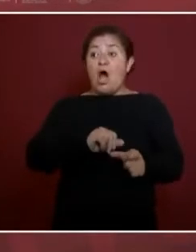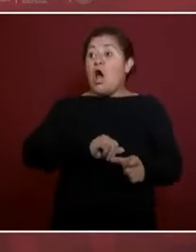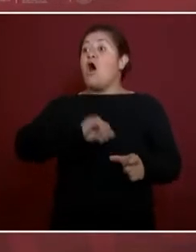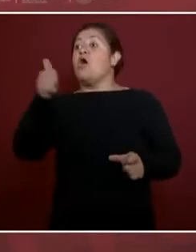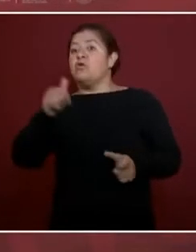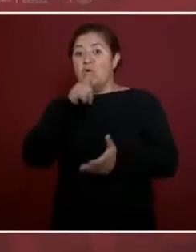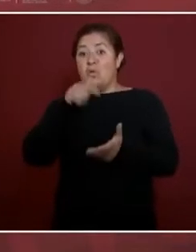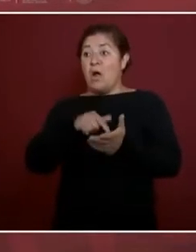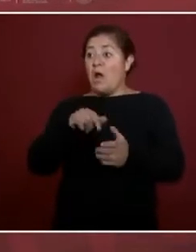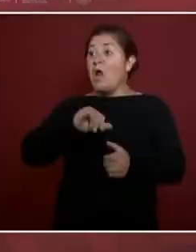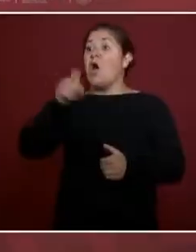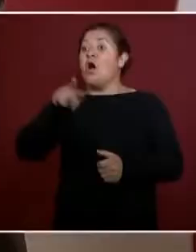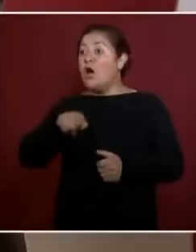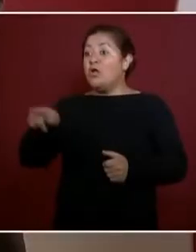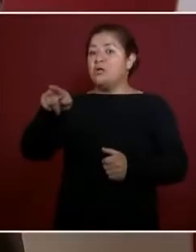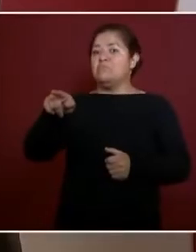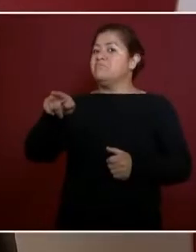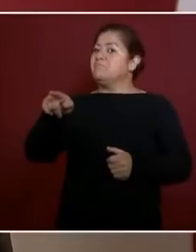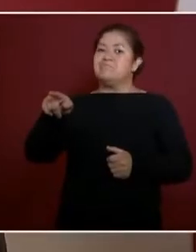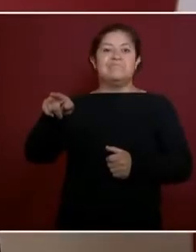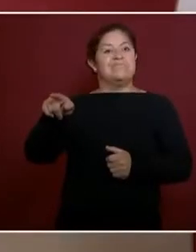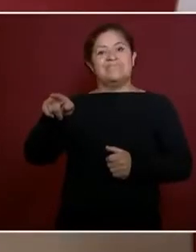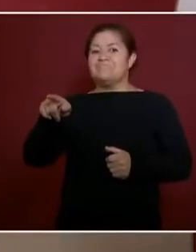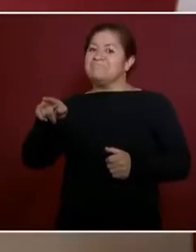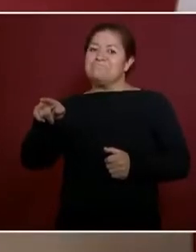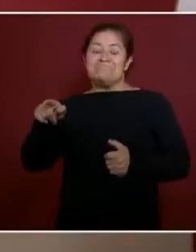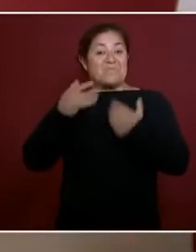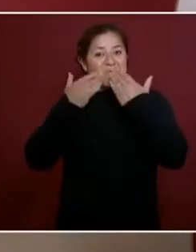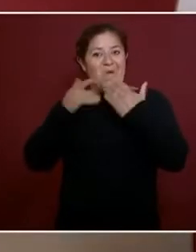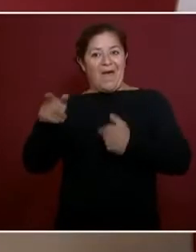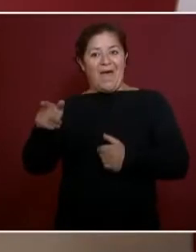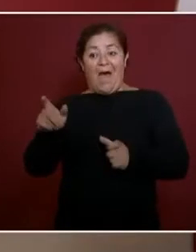que estas son virtudes